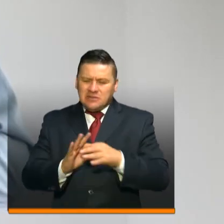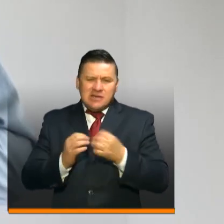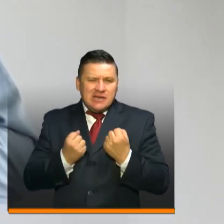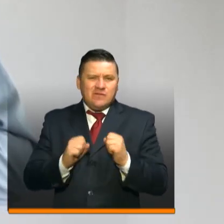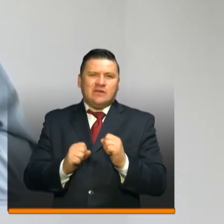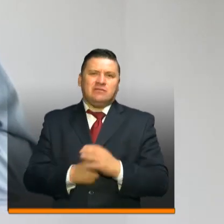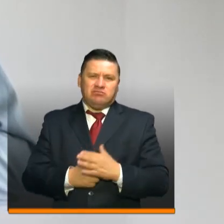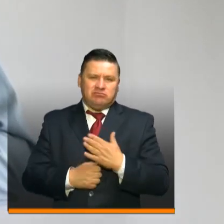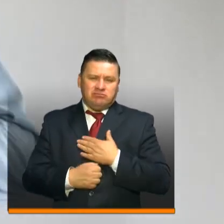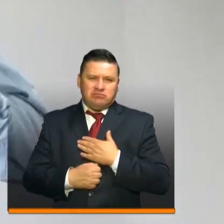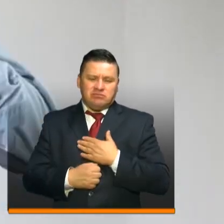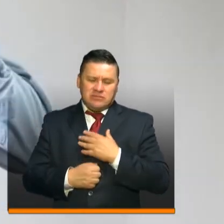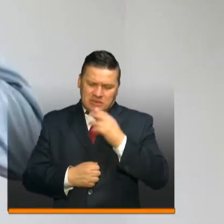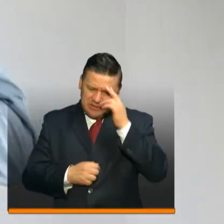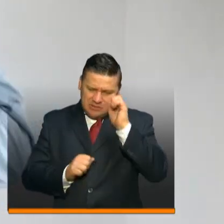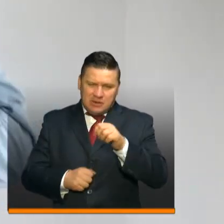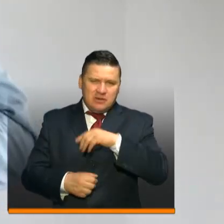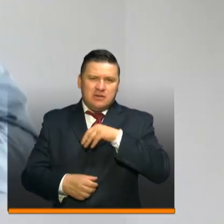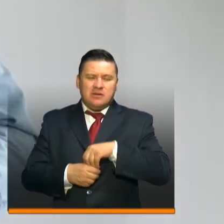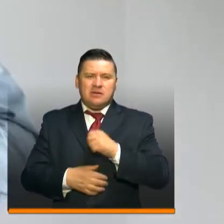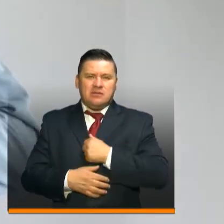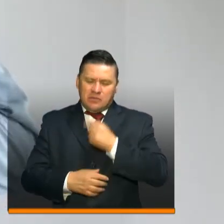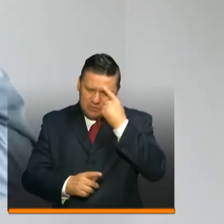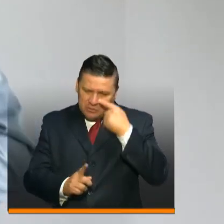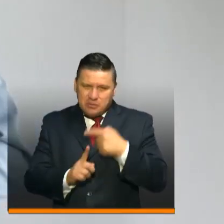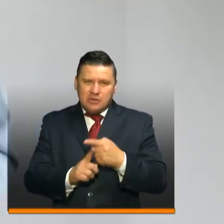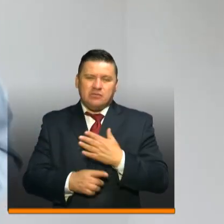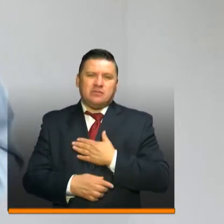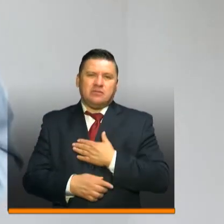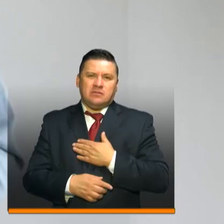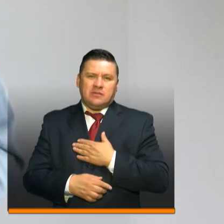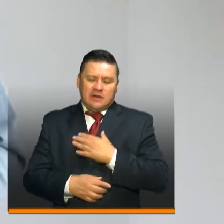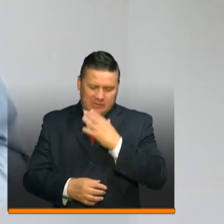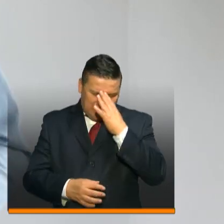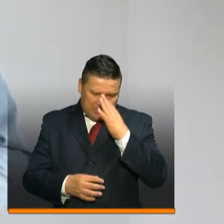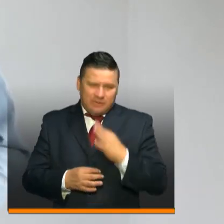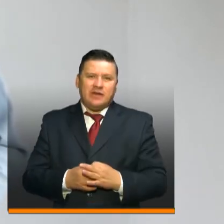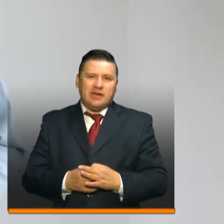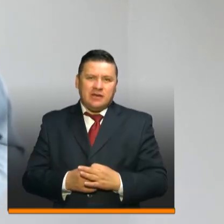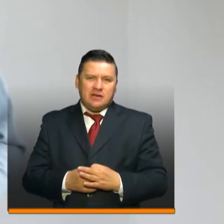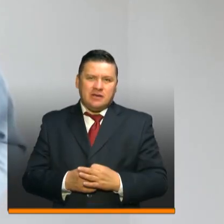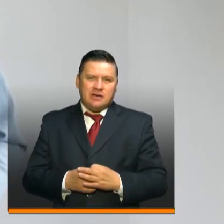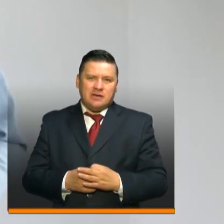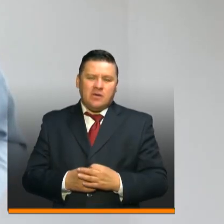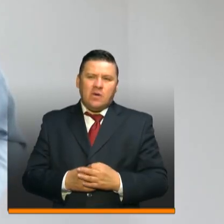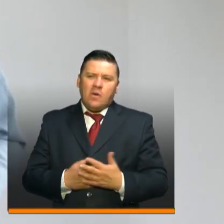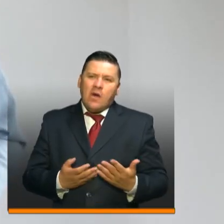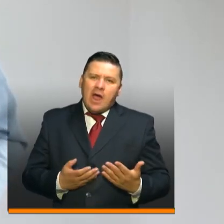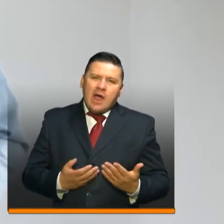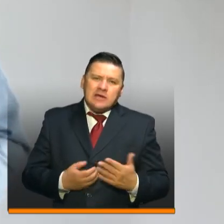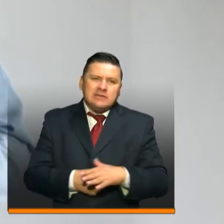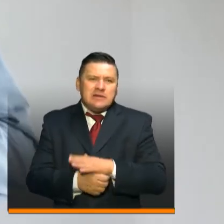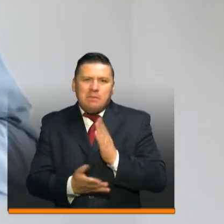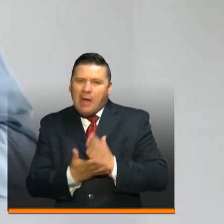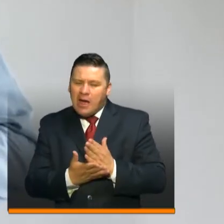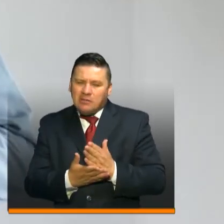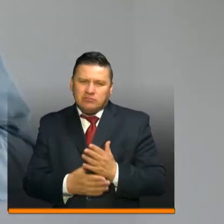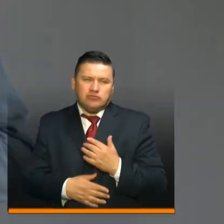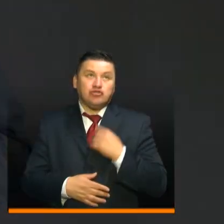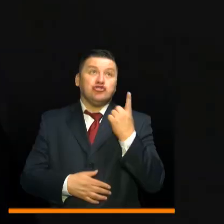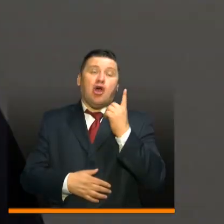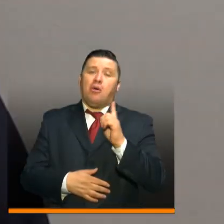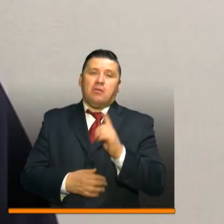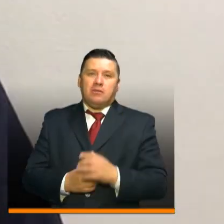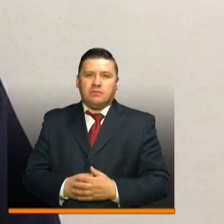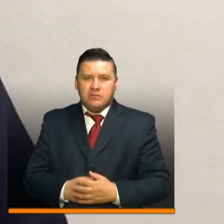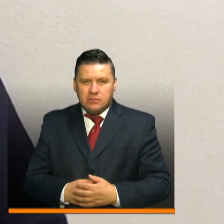esfuerzos, nuestras capacidades, nuestro optimismo, nuestra fe, para enfrentar cualquier situación. No estamos